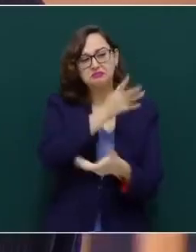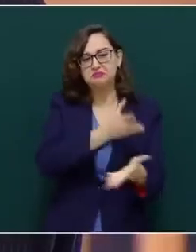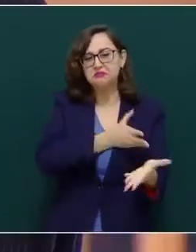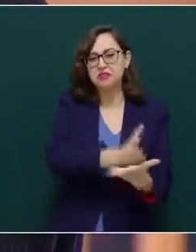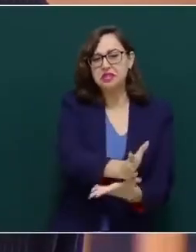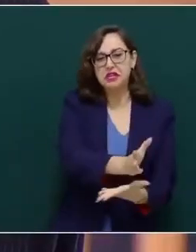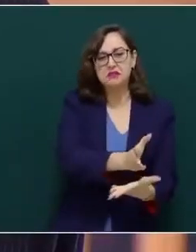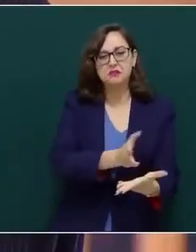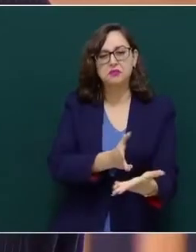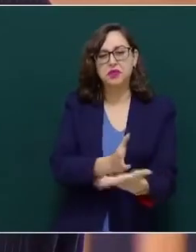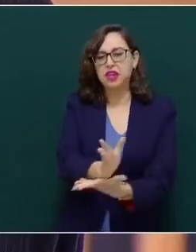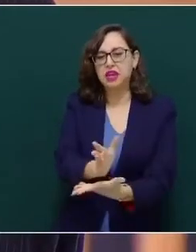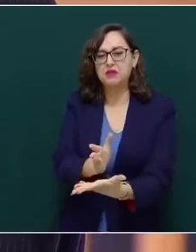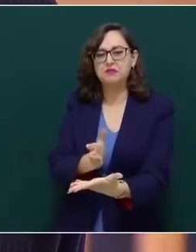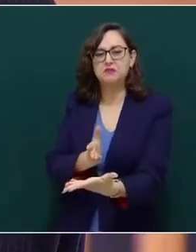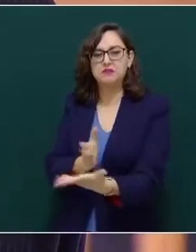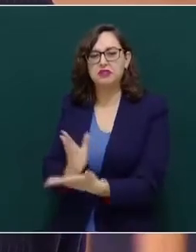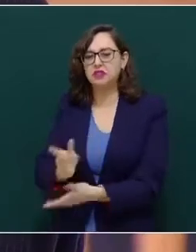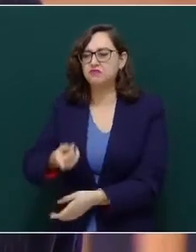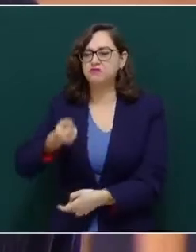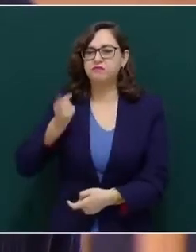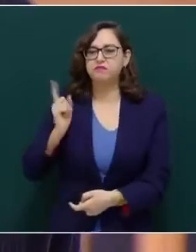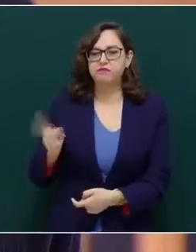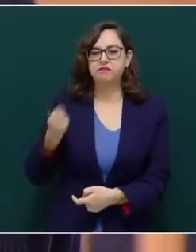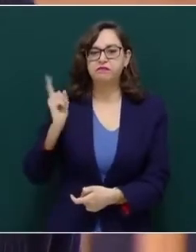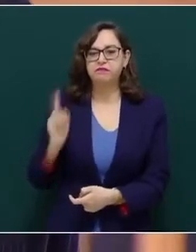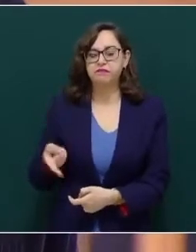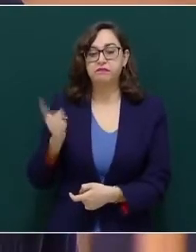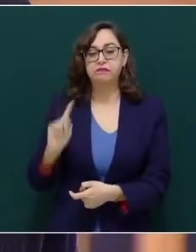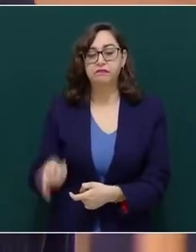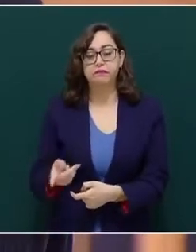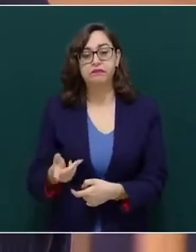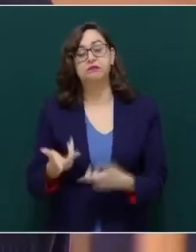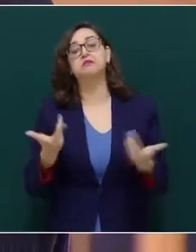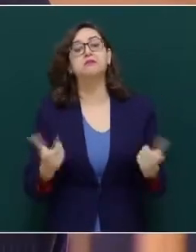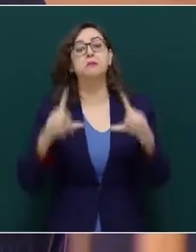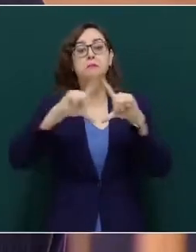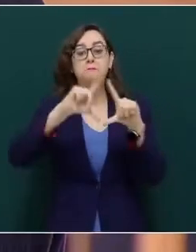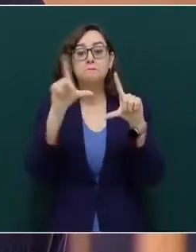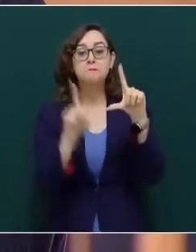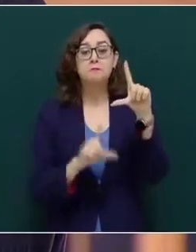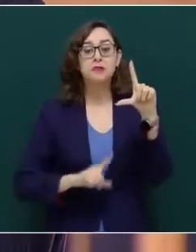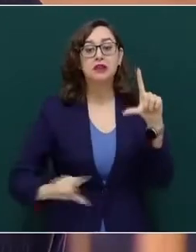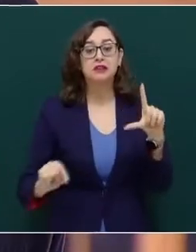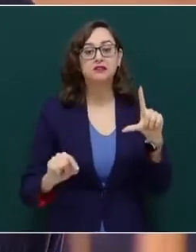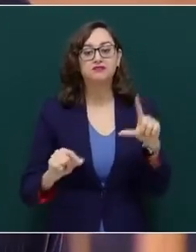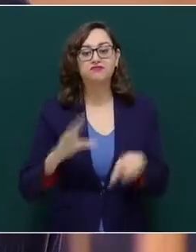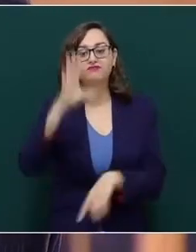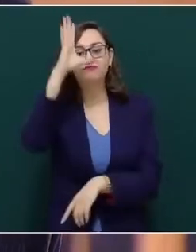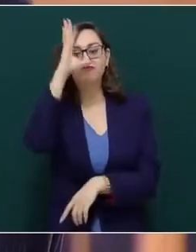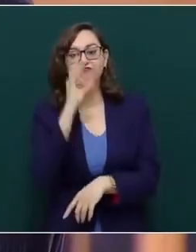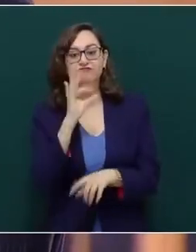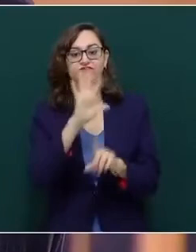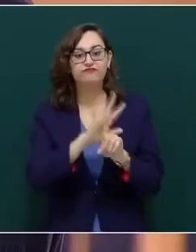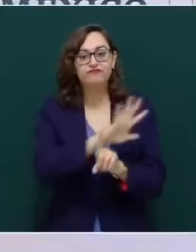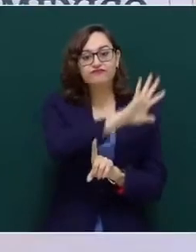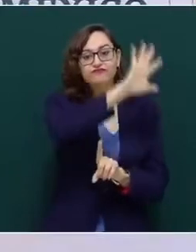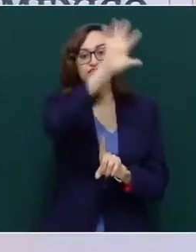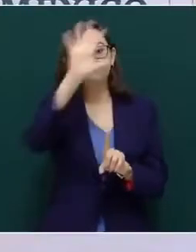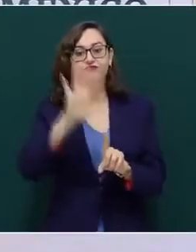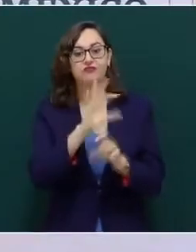anexiones y a nosotros nos costó la pérdida de la mitad de nuestro territorio,